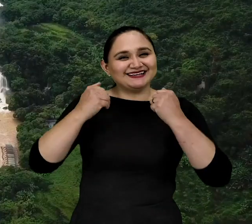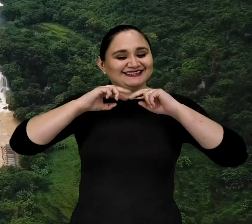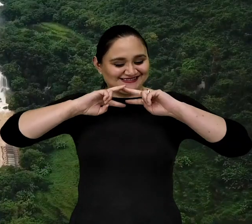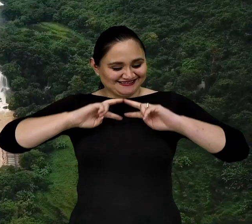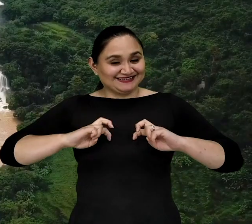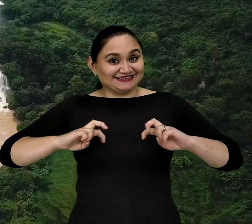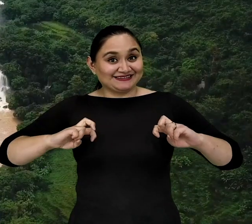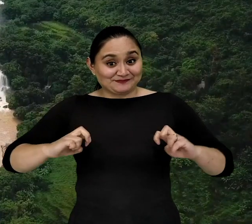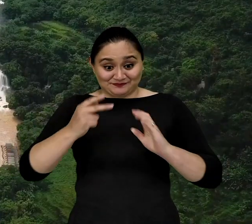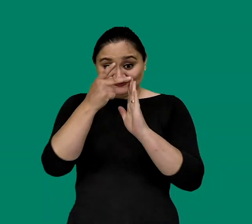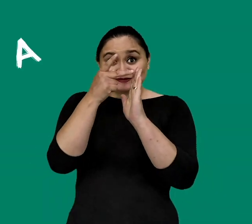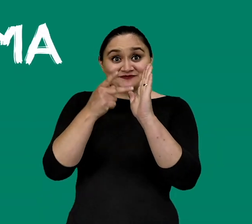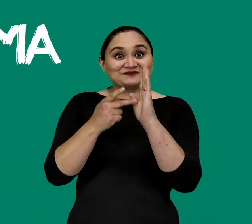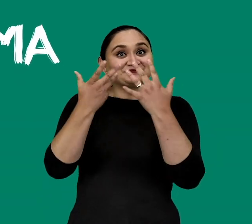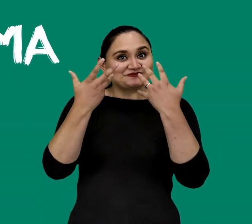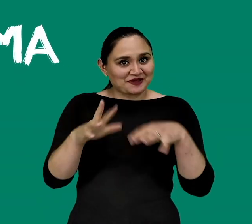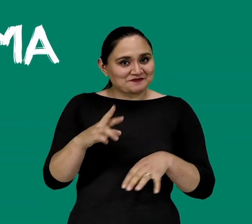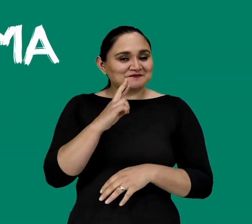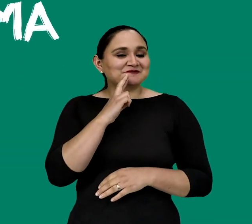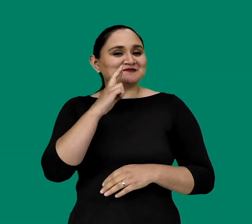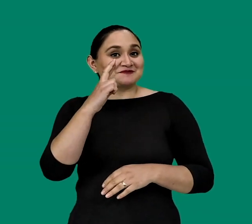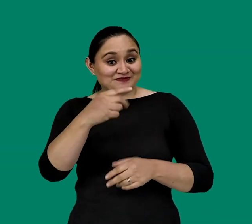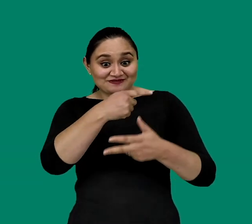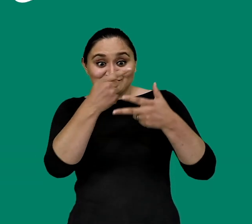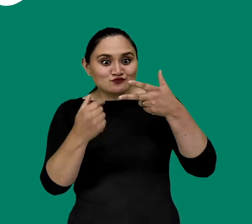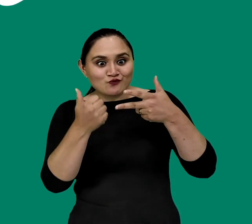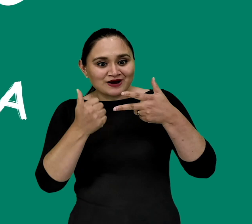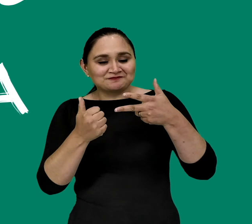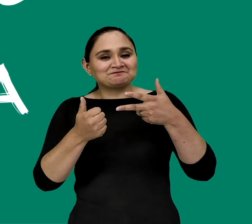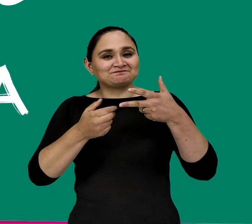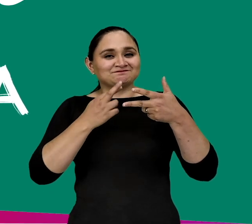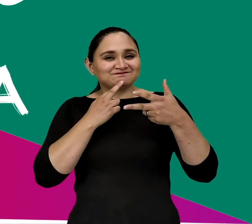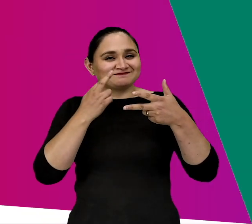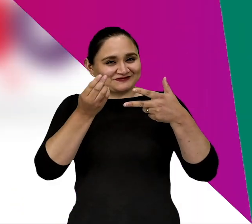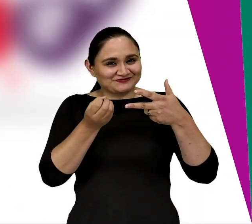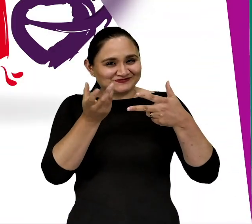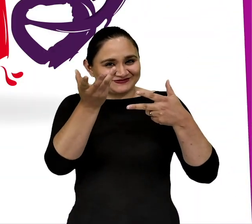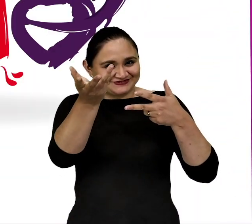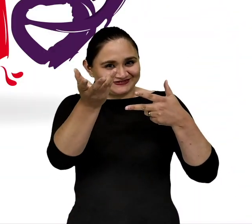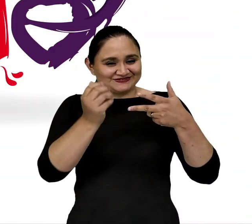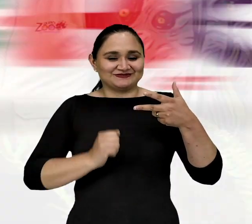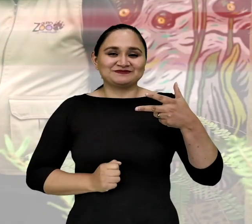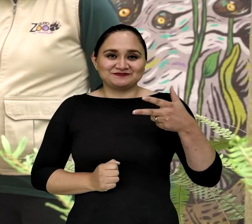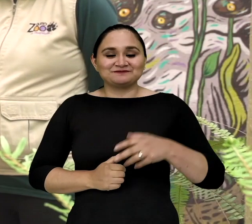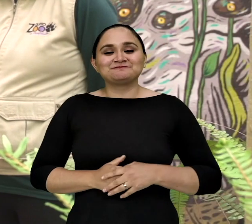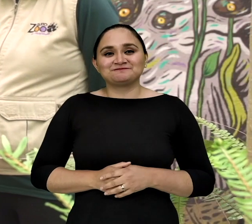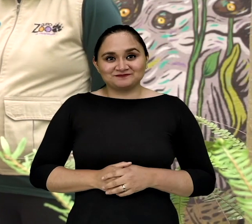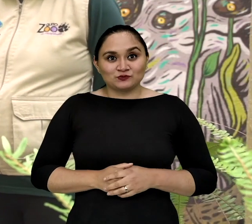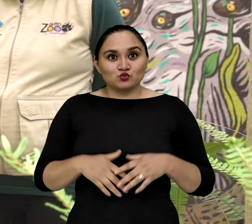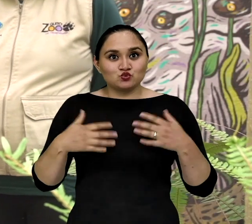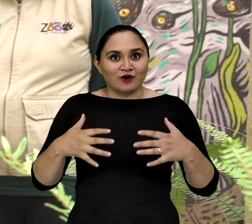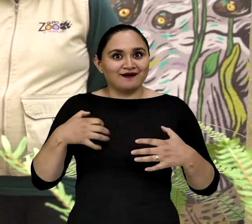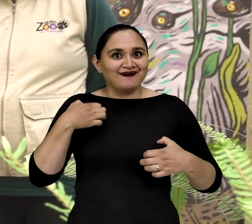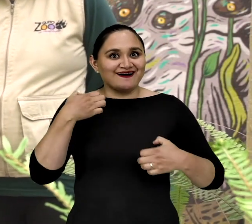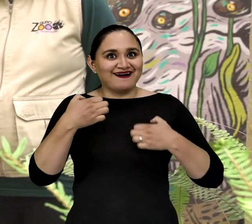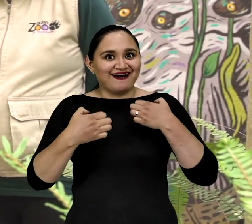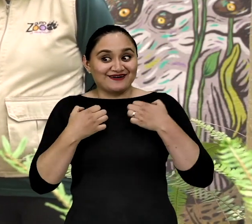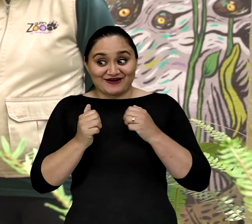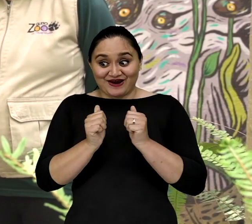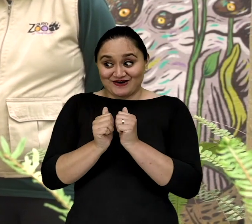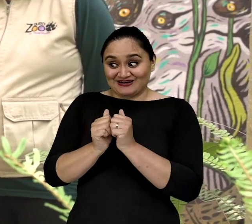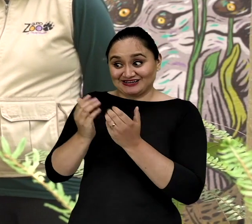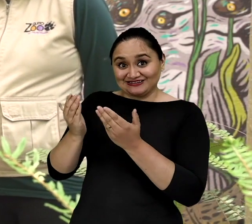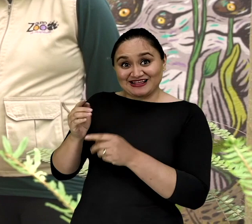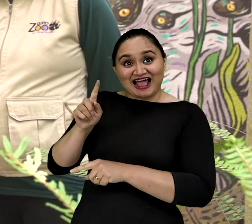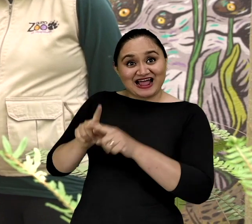Investiga La respuesta la veremos al final del programa ¡Qué emoción! Ahora me